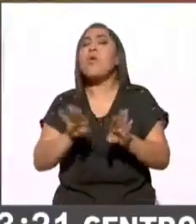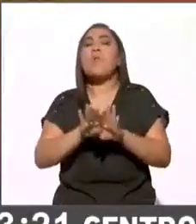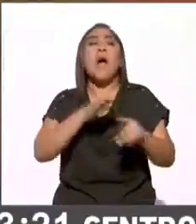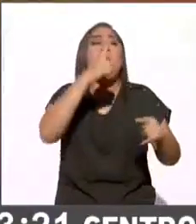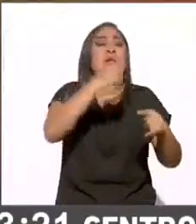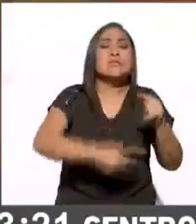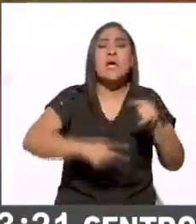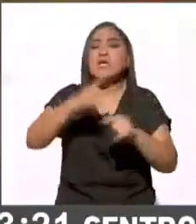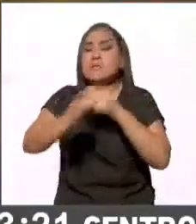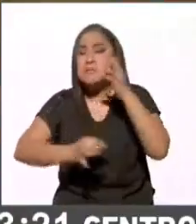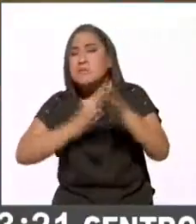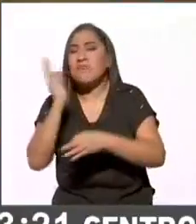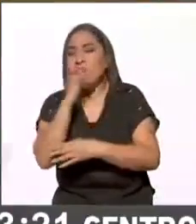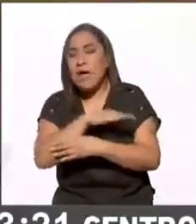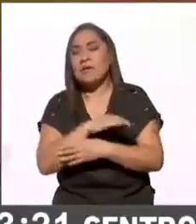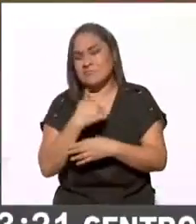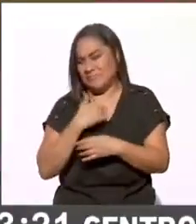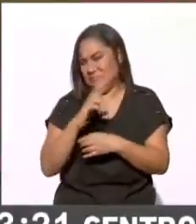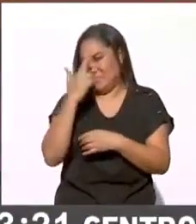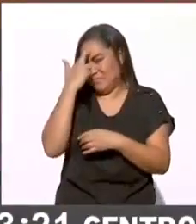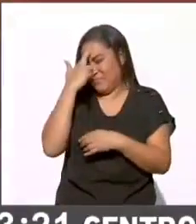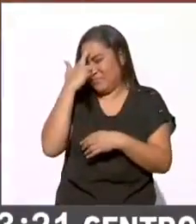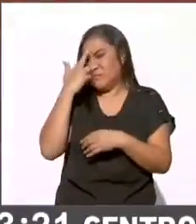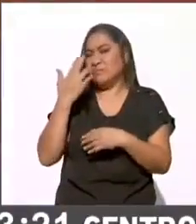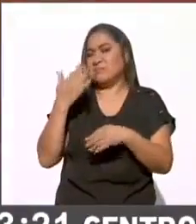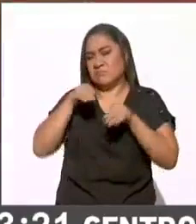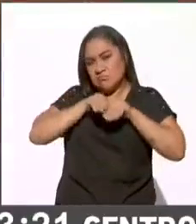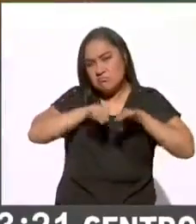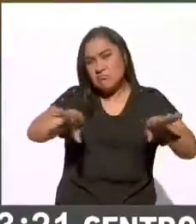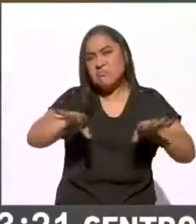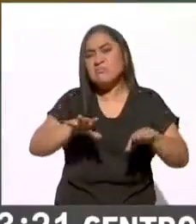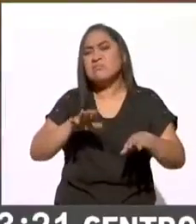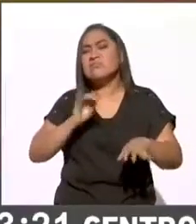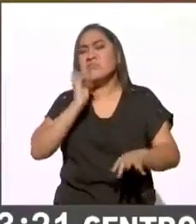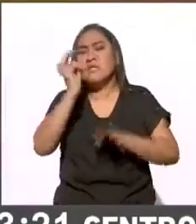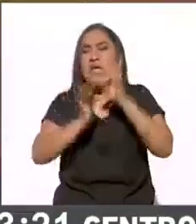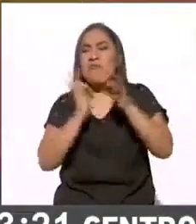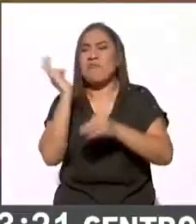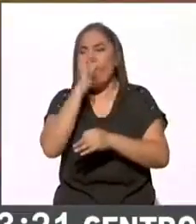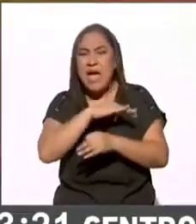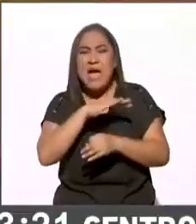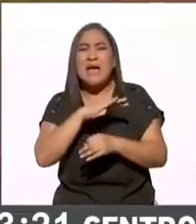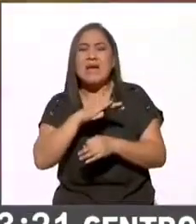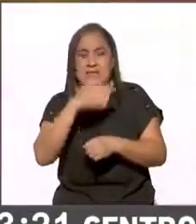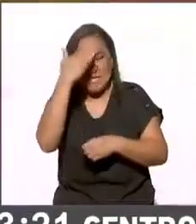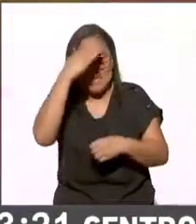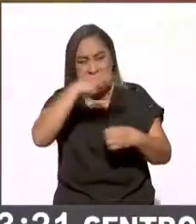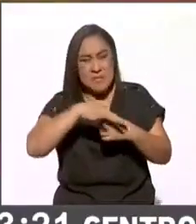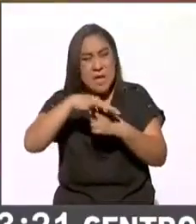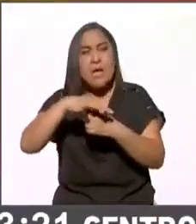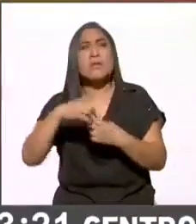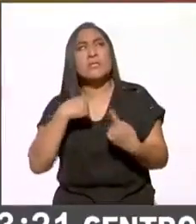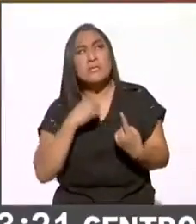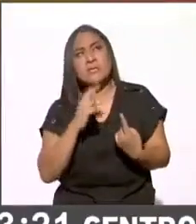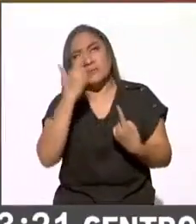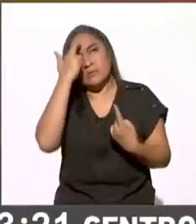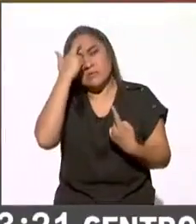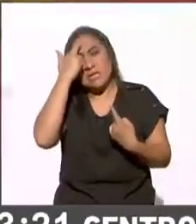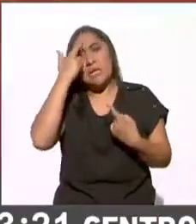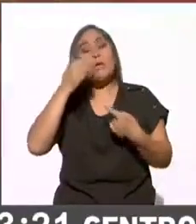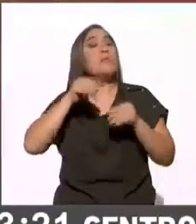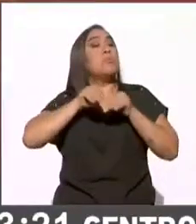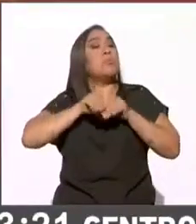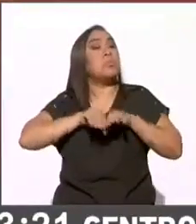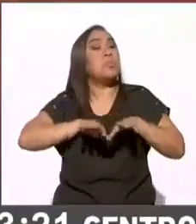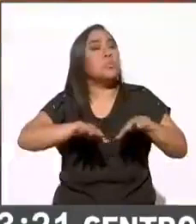recuerdo que hubo varios mensajes a través de las redes oficiales de las autoridades electorales. Recuerdo una que se estuvo propagando